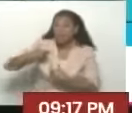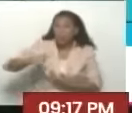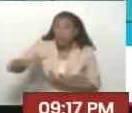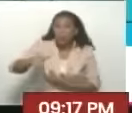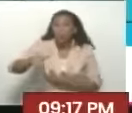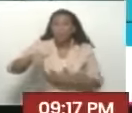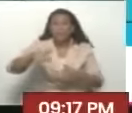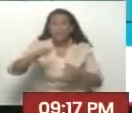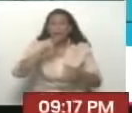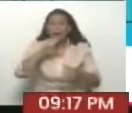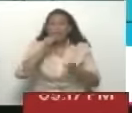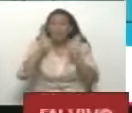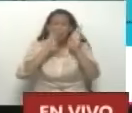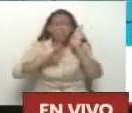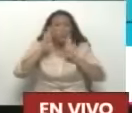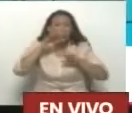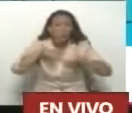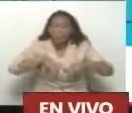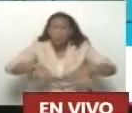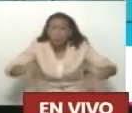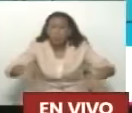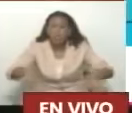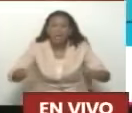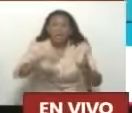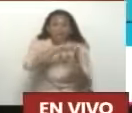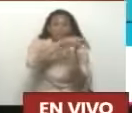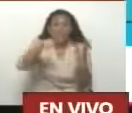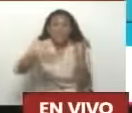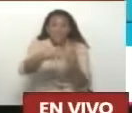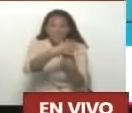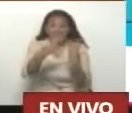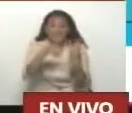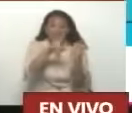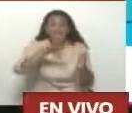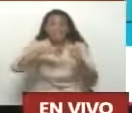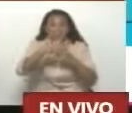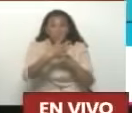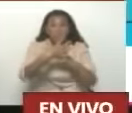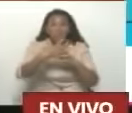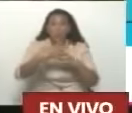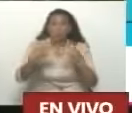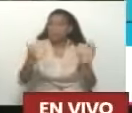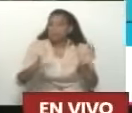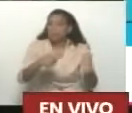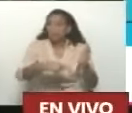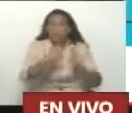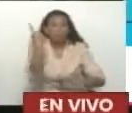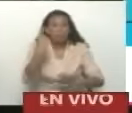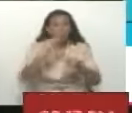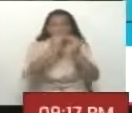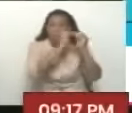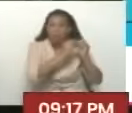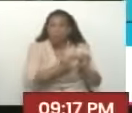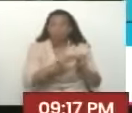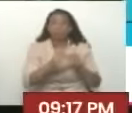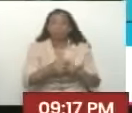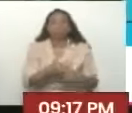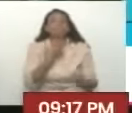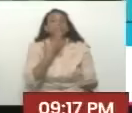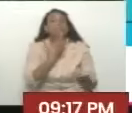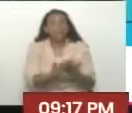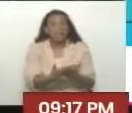botes de agua servidas que también teníamos. ¿La pegamos? La pegamos. Un aplauso grande para la comunidad. Y está con